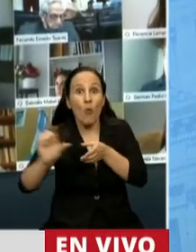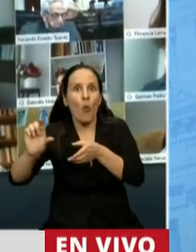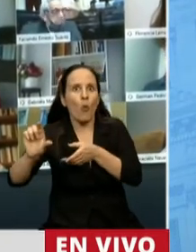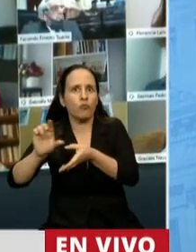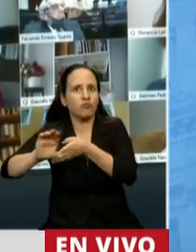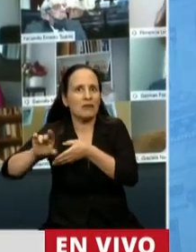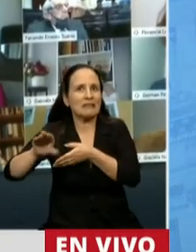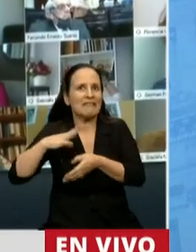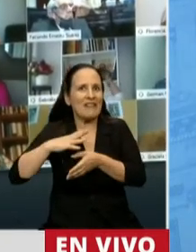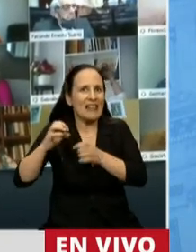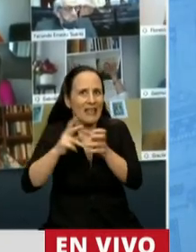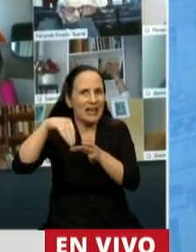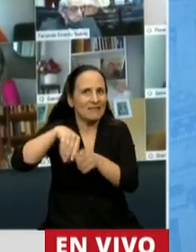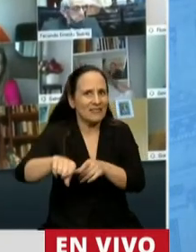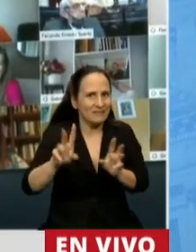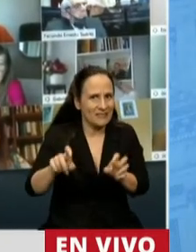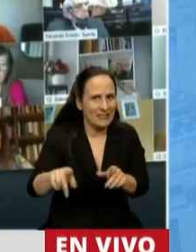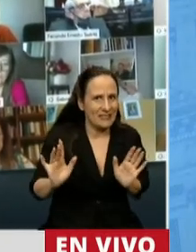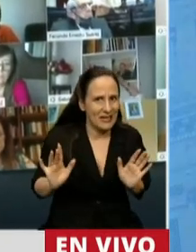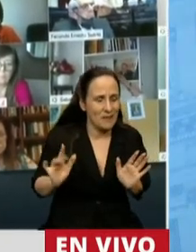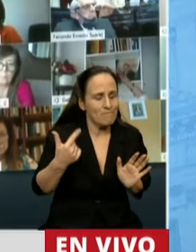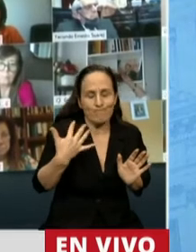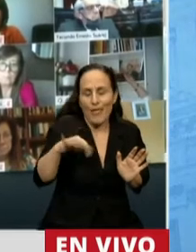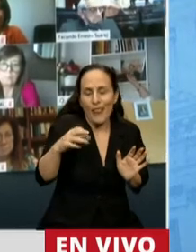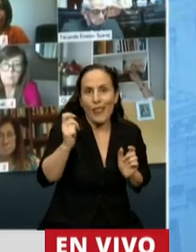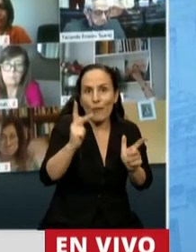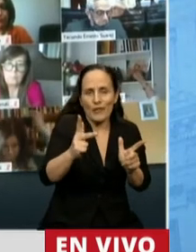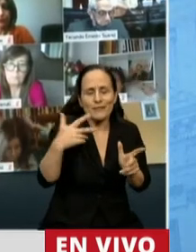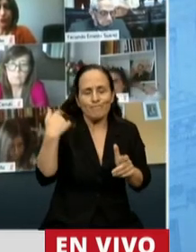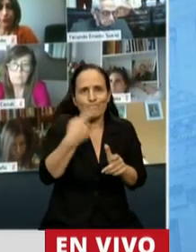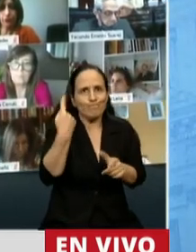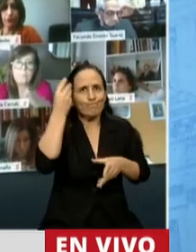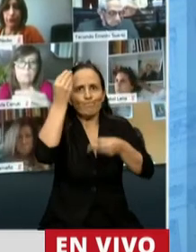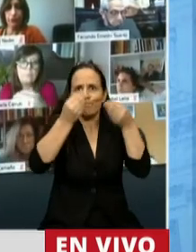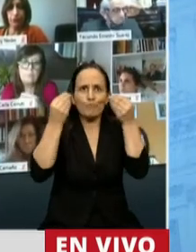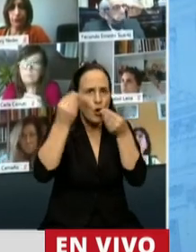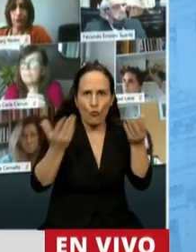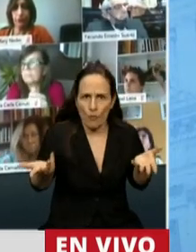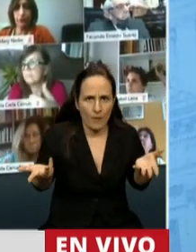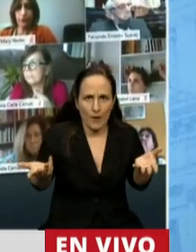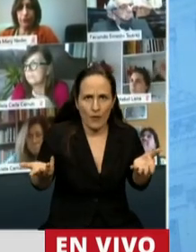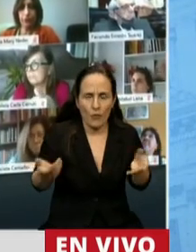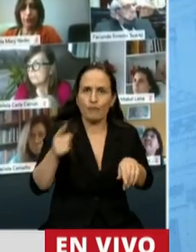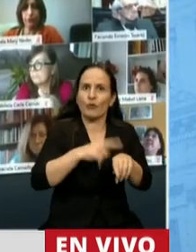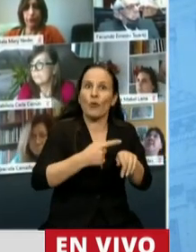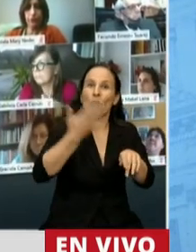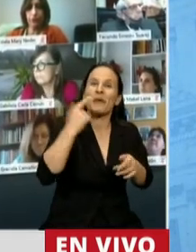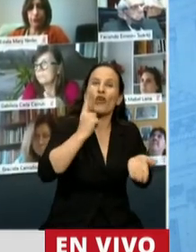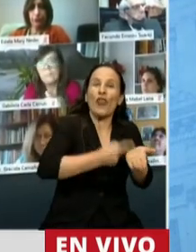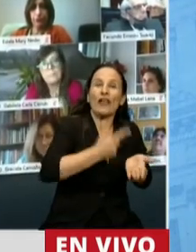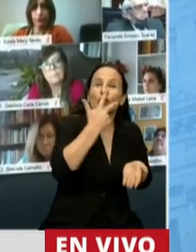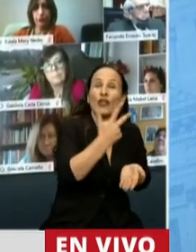tengo que decirlo. En el momento del dictado del decreto